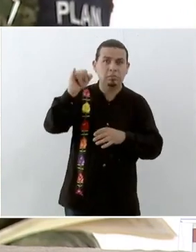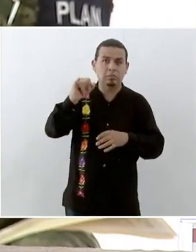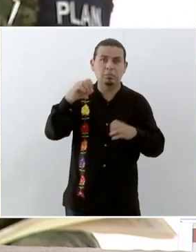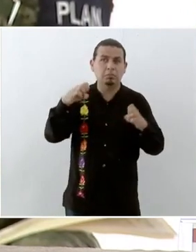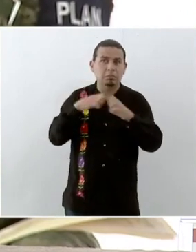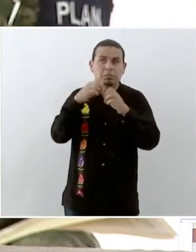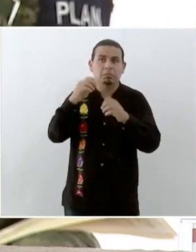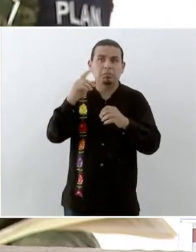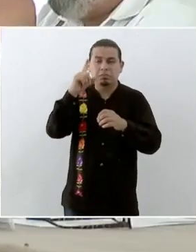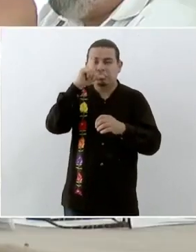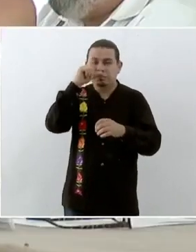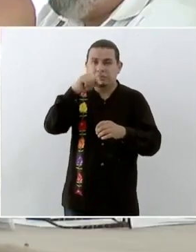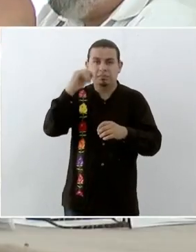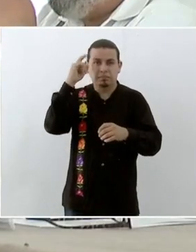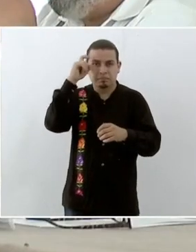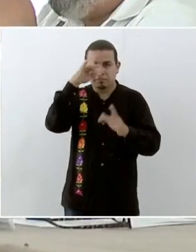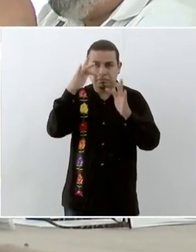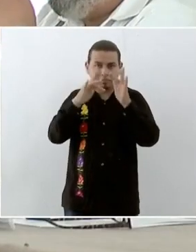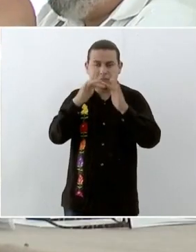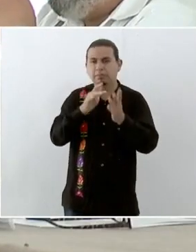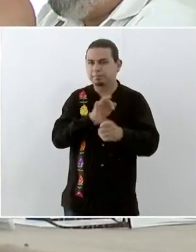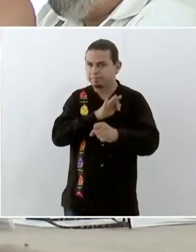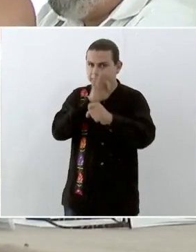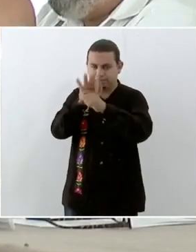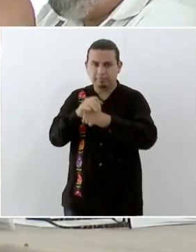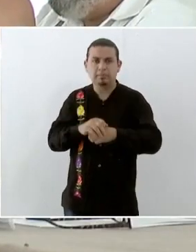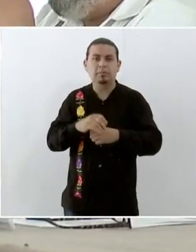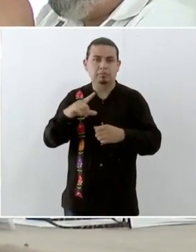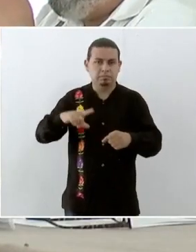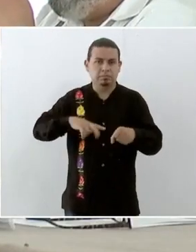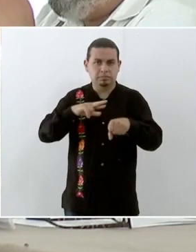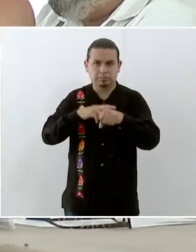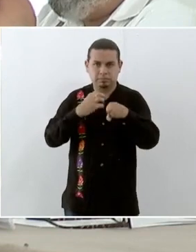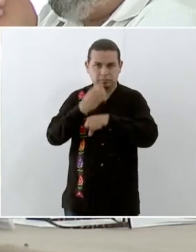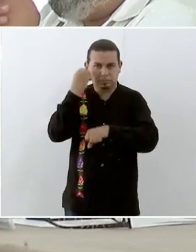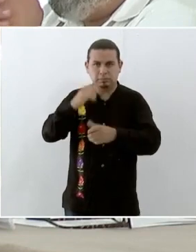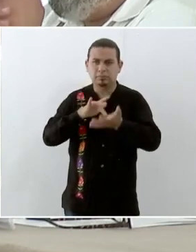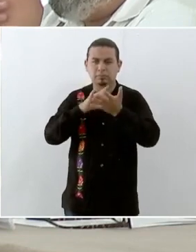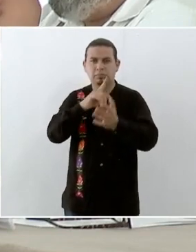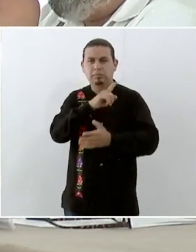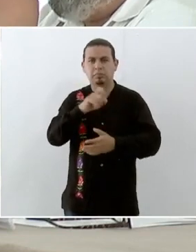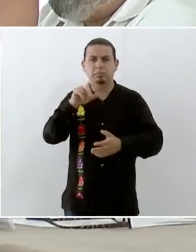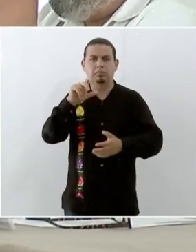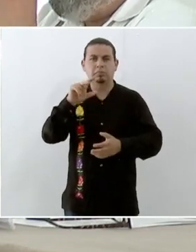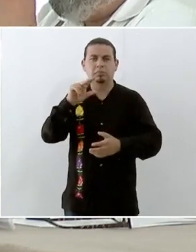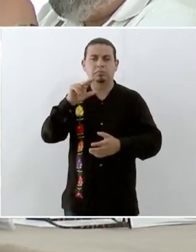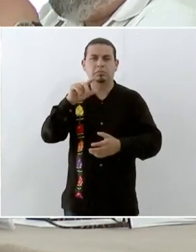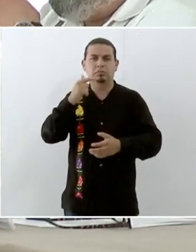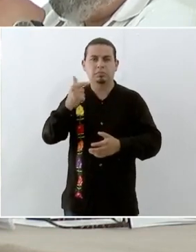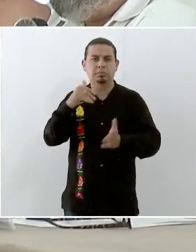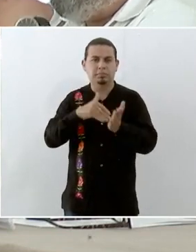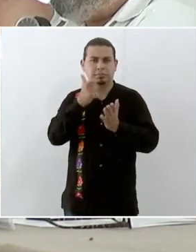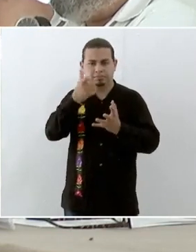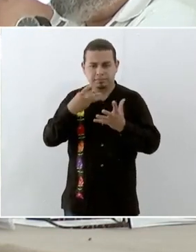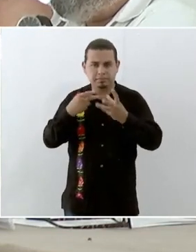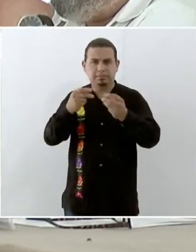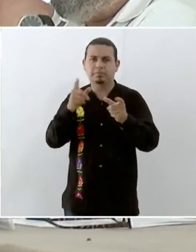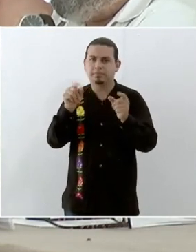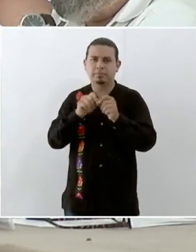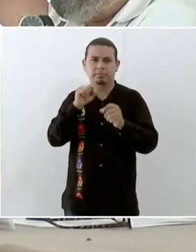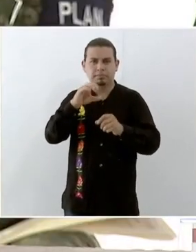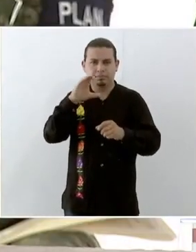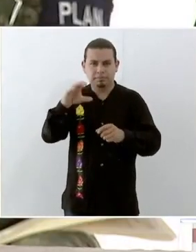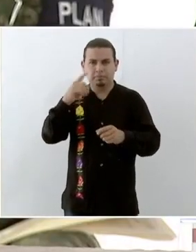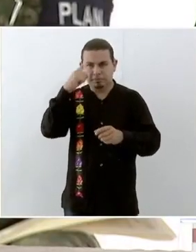nos está apoyando el gobierno del estado eso corresponde a 507 millones de pesos entonces también muchas gracias